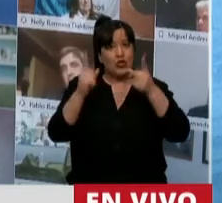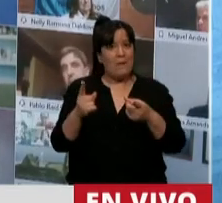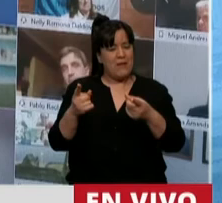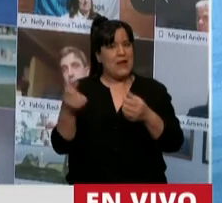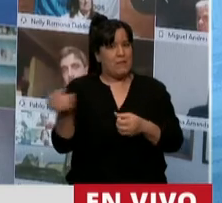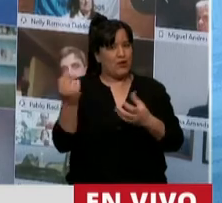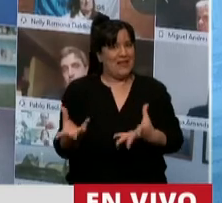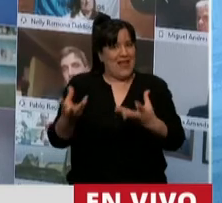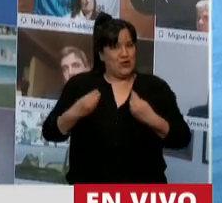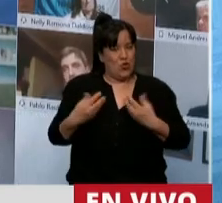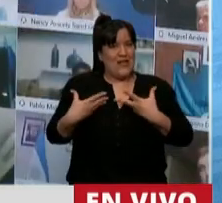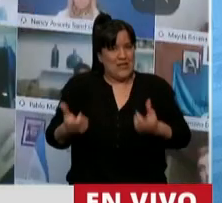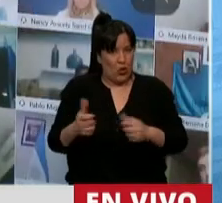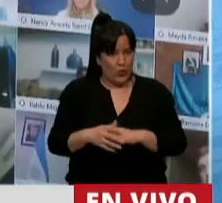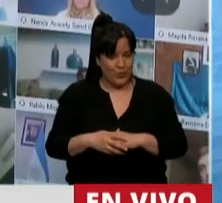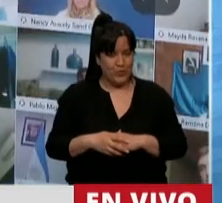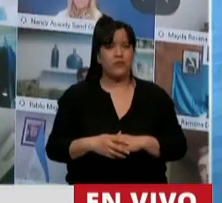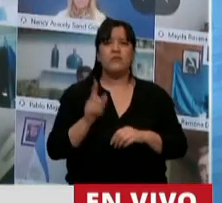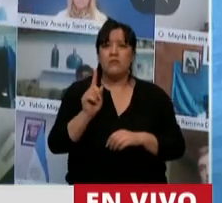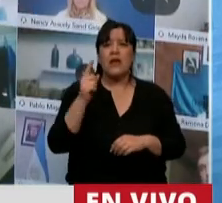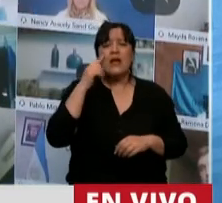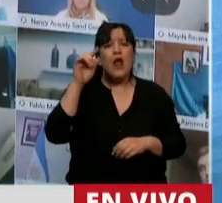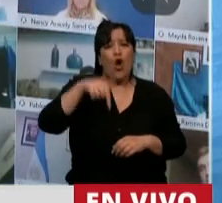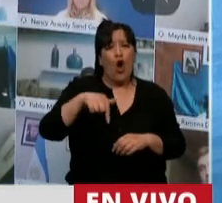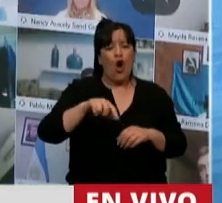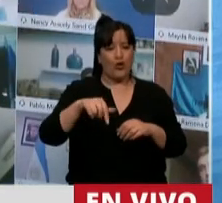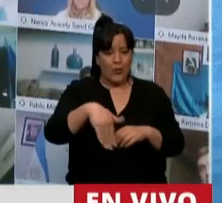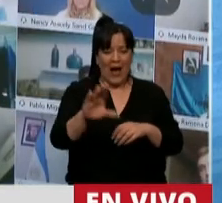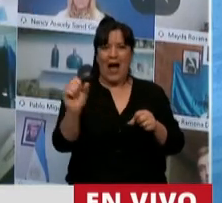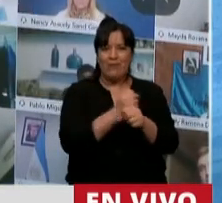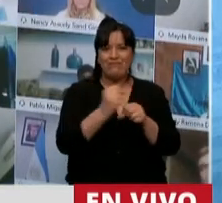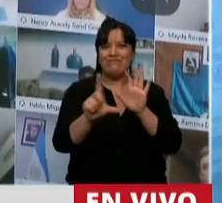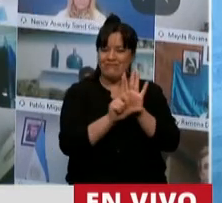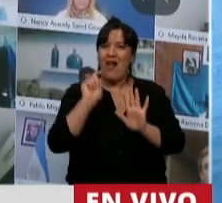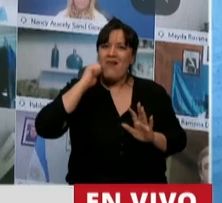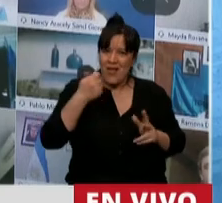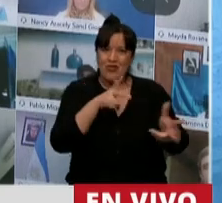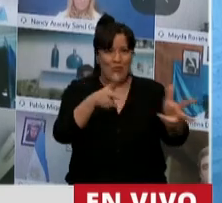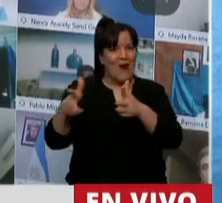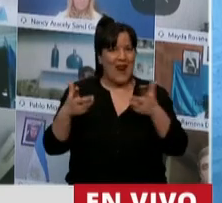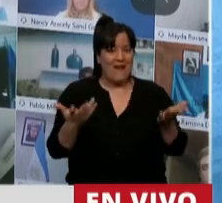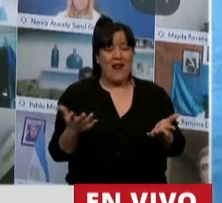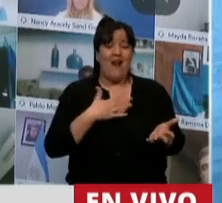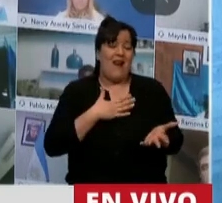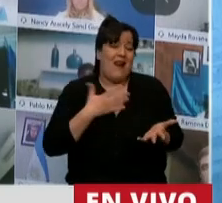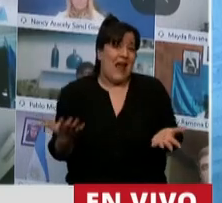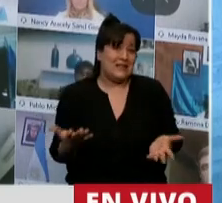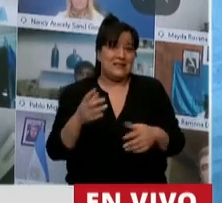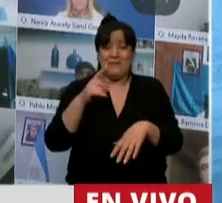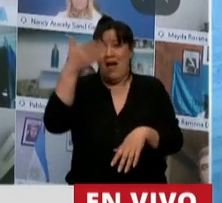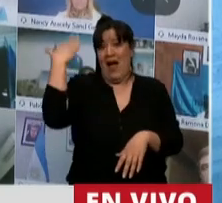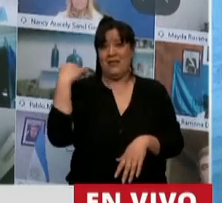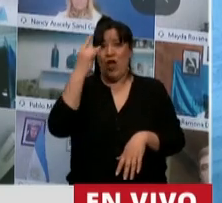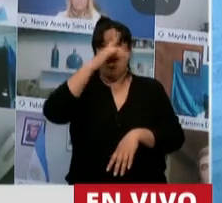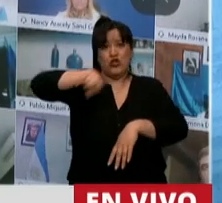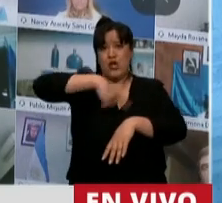importante a la salud. Así que, señor presidente, creo que hoy estamos sancionando una de las leyes más lindas para hablar. Lamentablemente, si las 12 horas nos